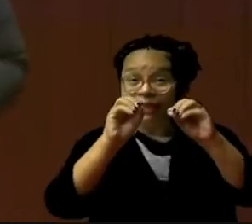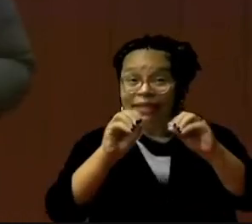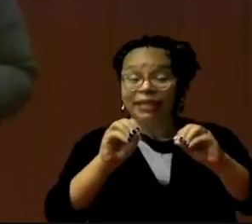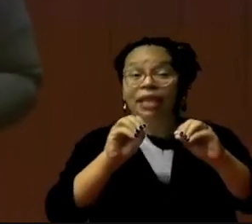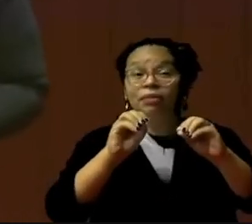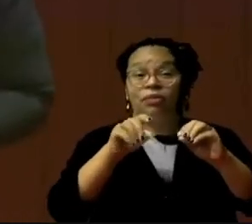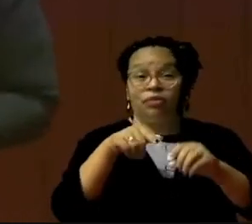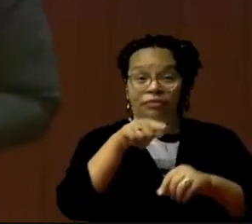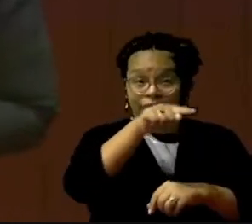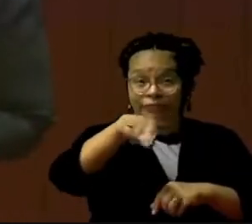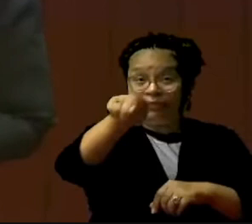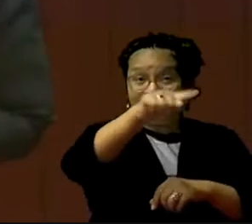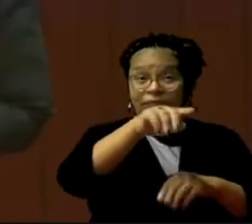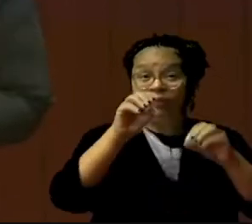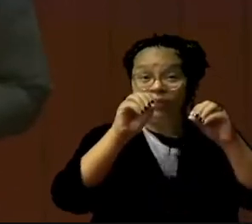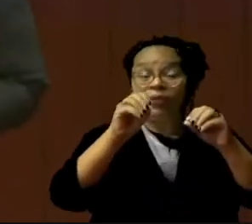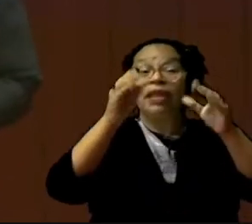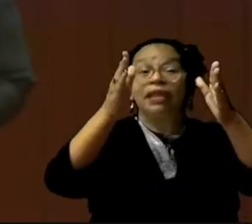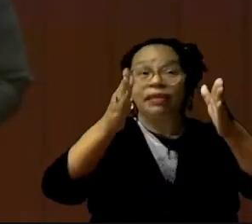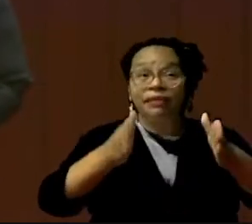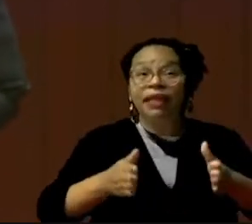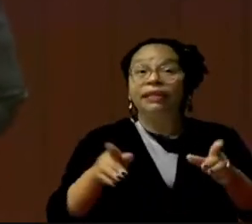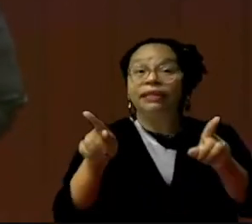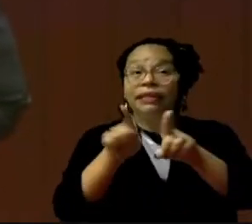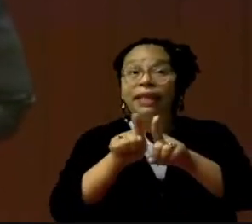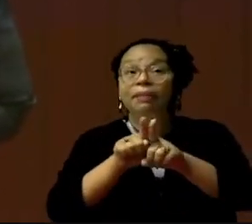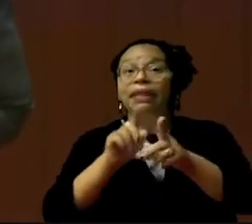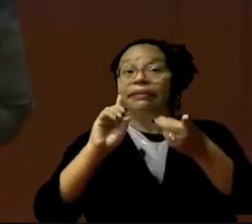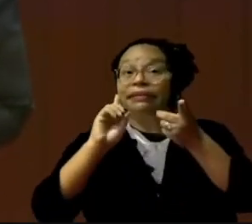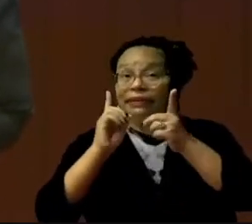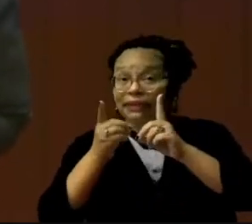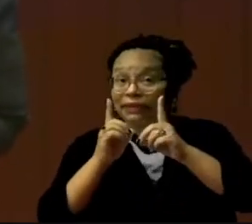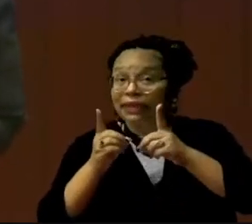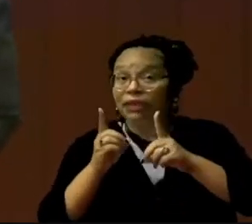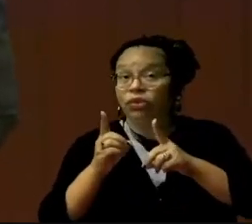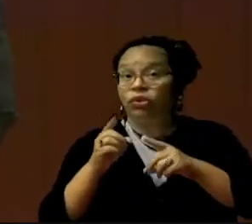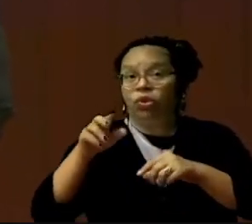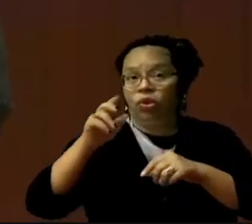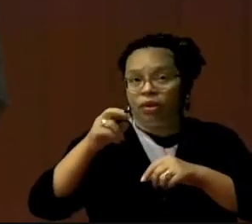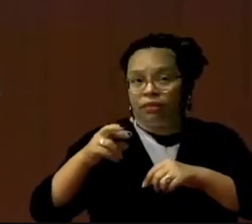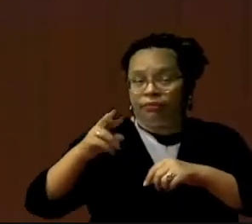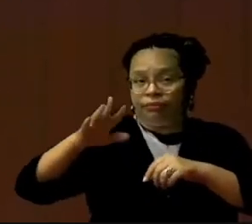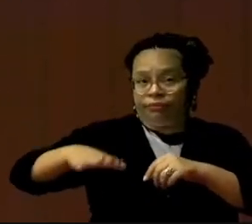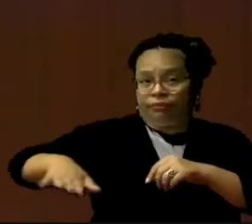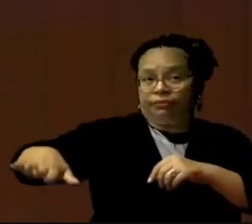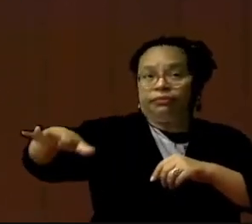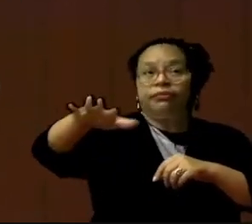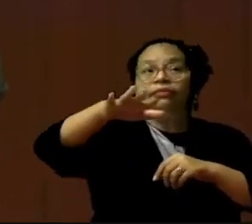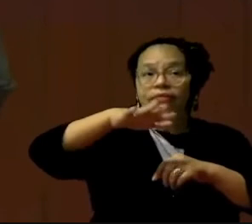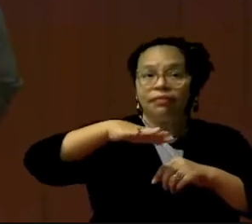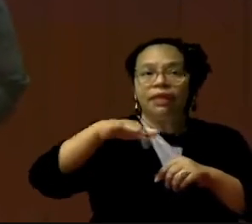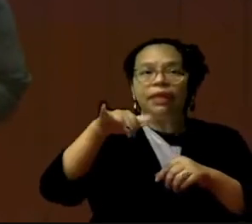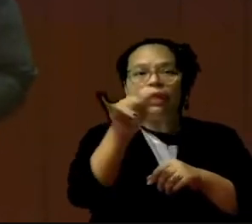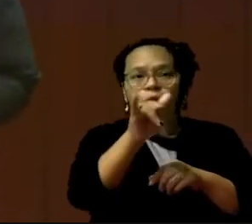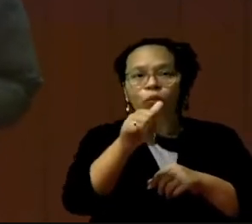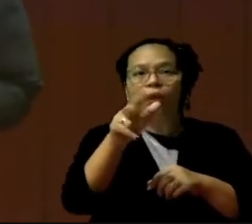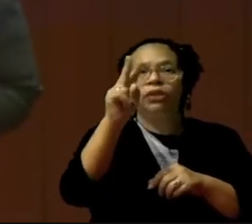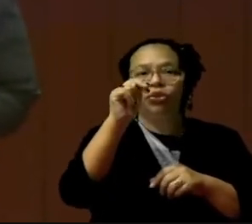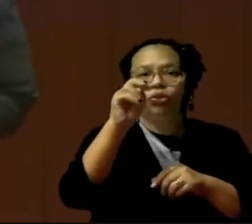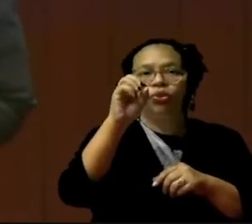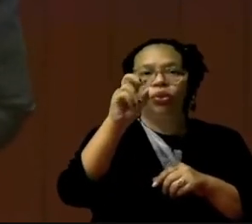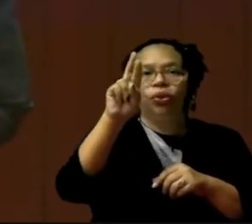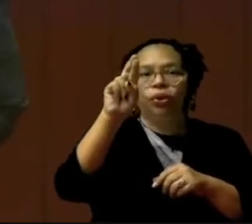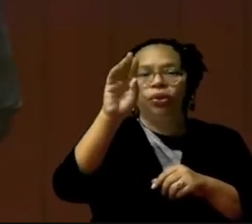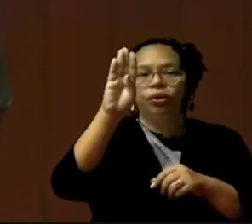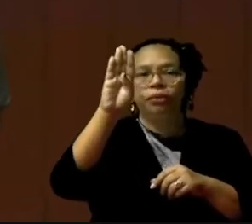Talleres con los directores regionales. La compañera Dorina nos acompañó varias veces. Norberto también nos acompañó varias